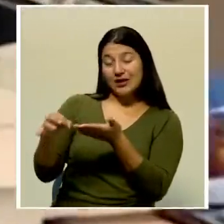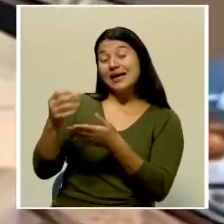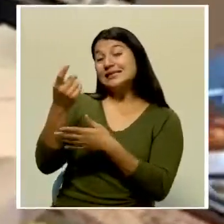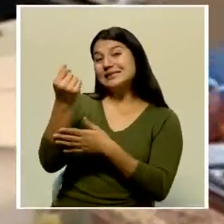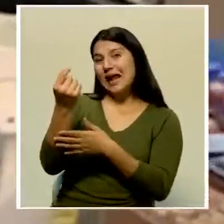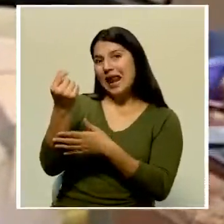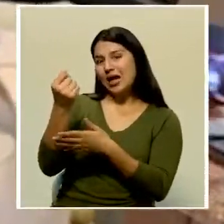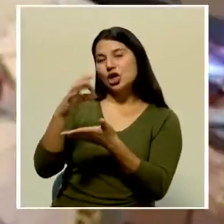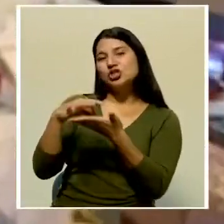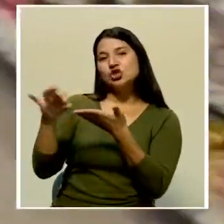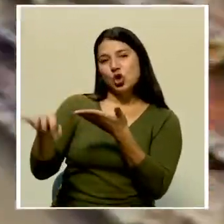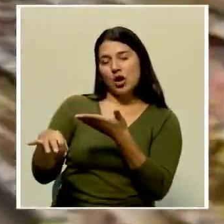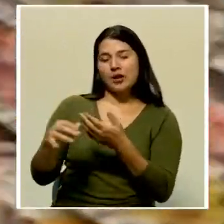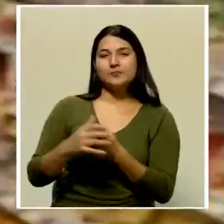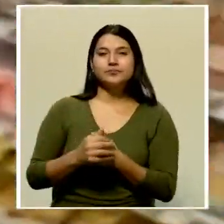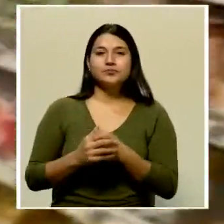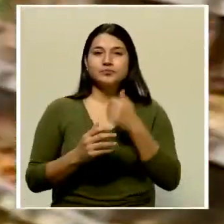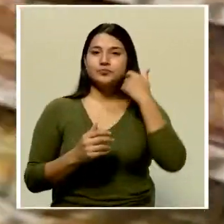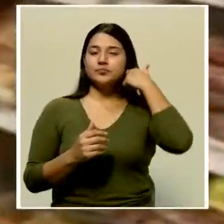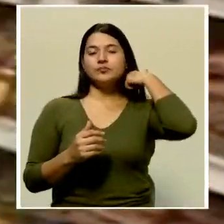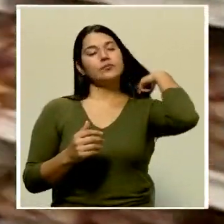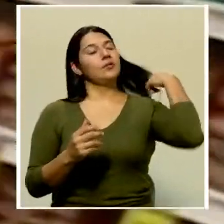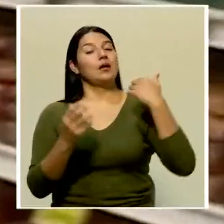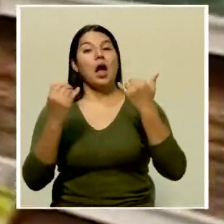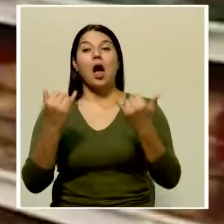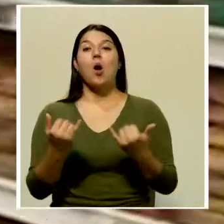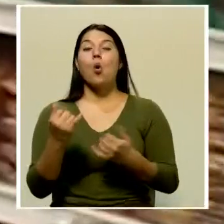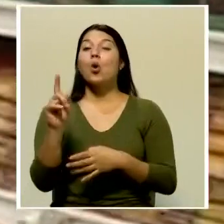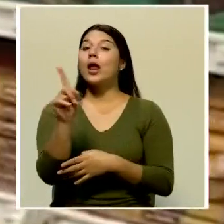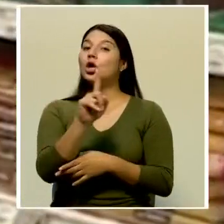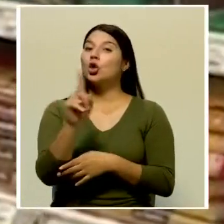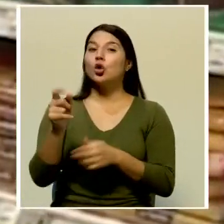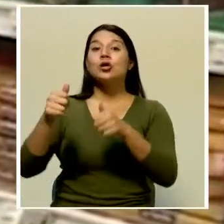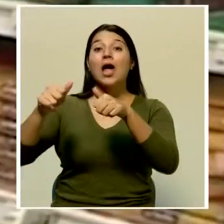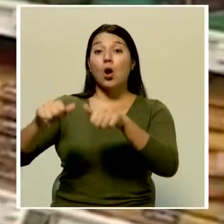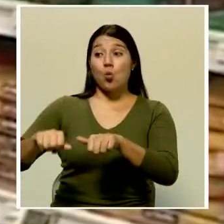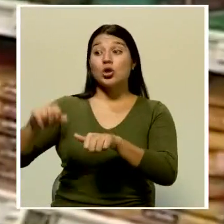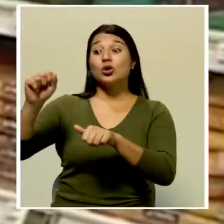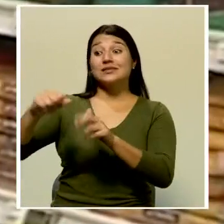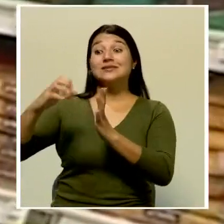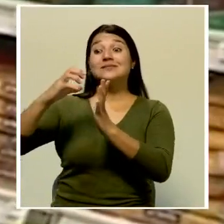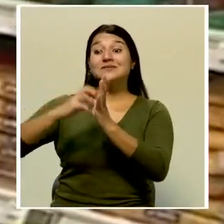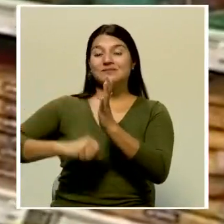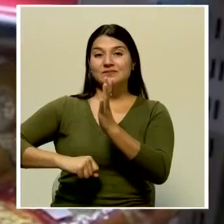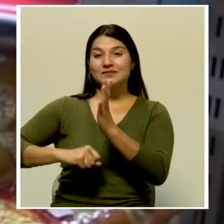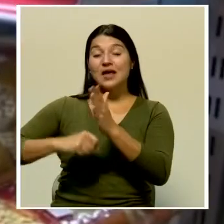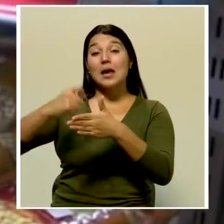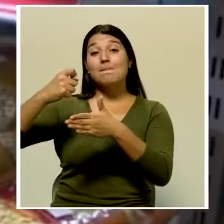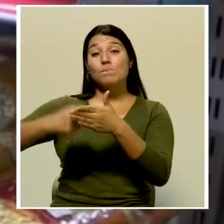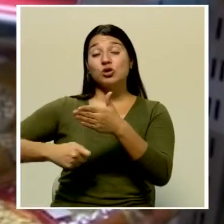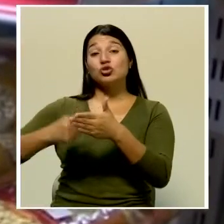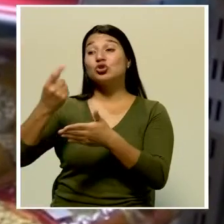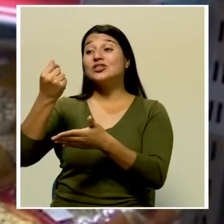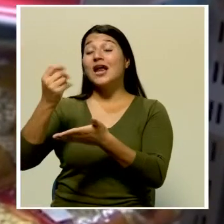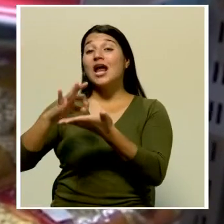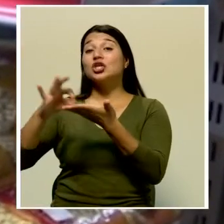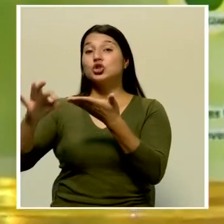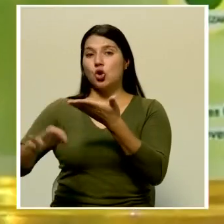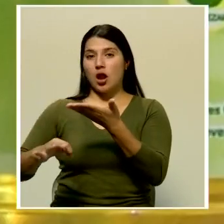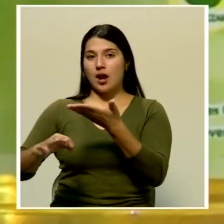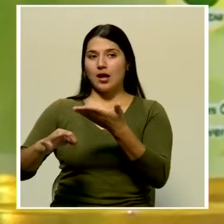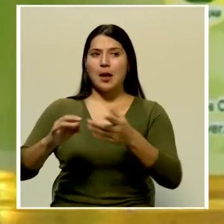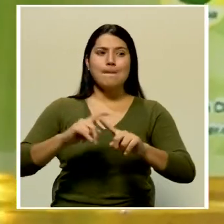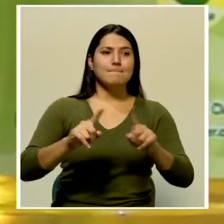cobrar el impuesto de renta al salario escolar a cambio de exonerar el IVA de la canasta básica por un año tal y como lo plantea un proyecto de ley del Poder